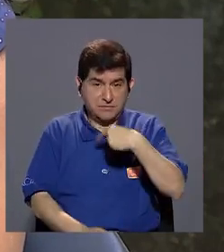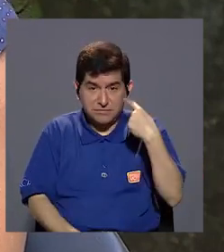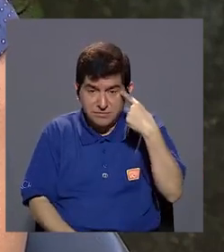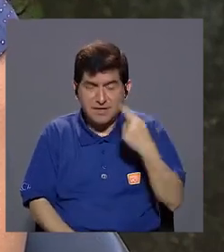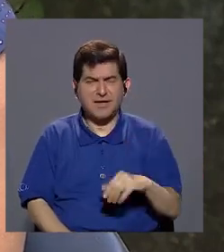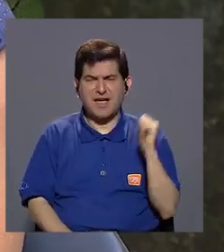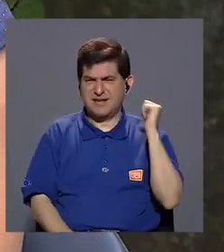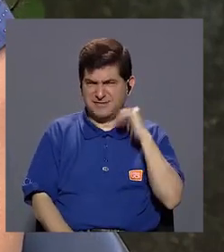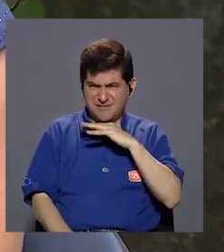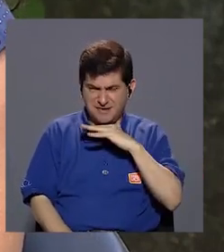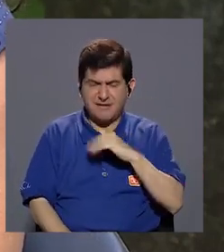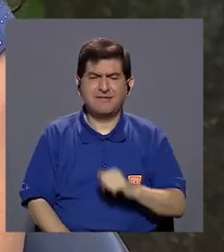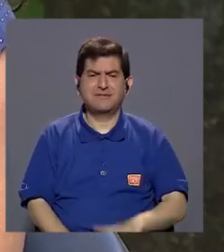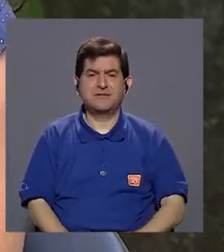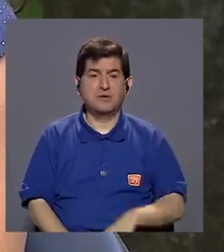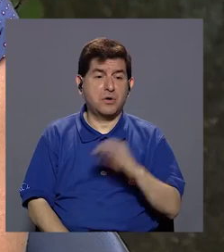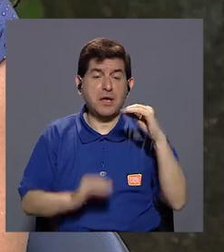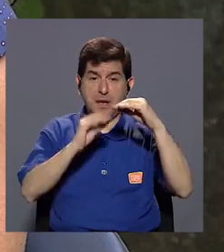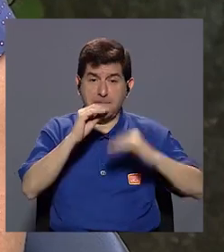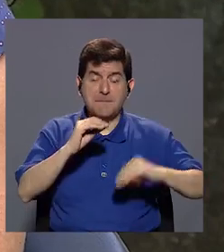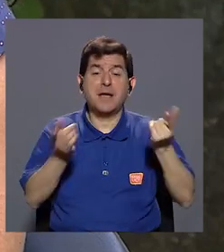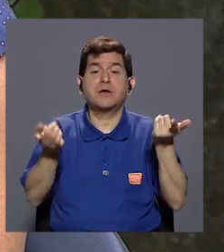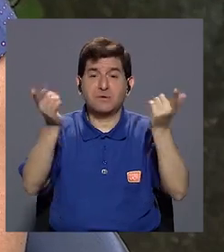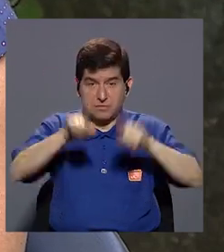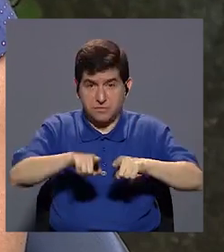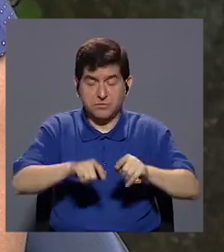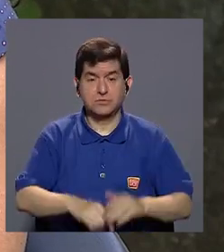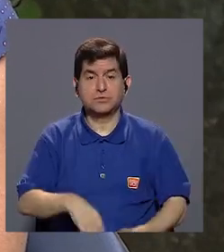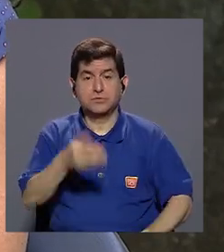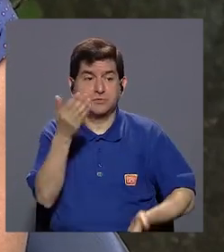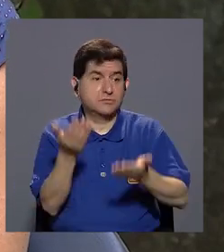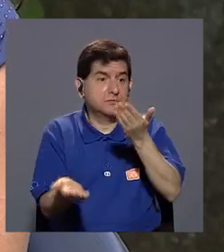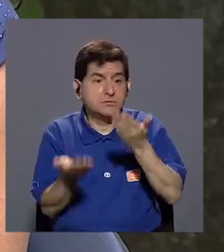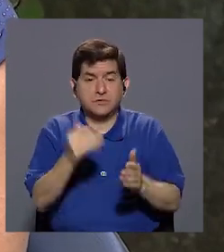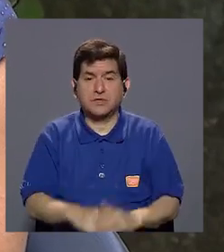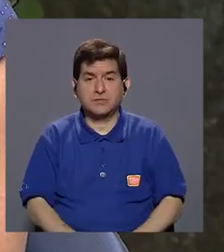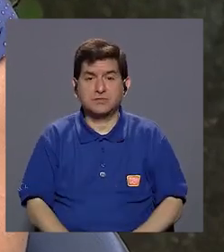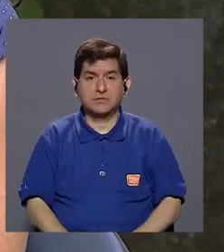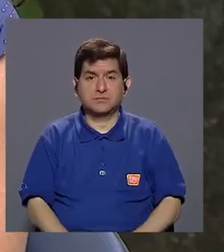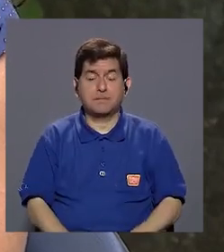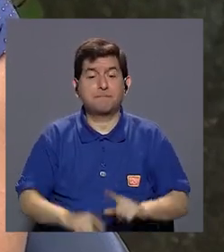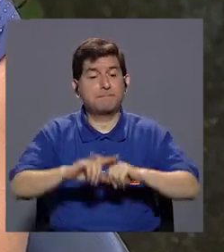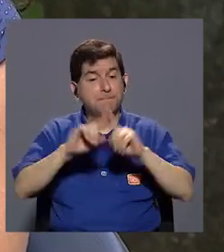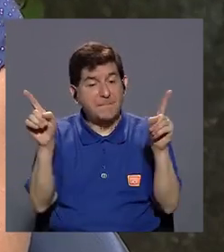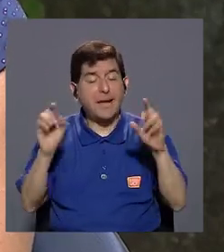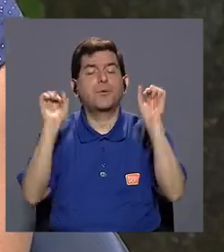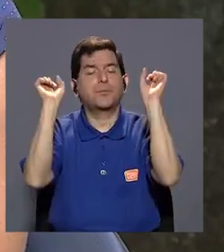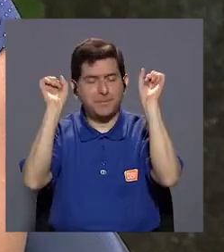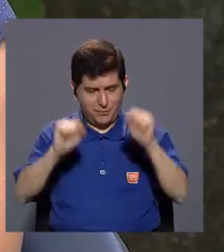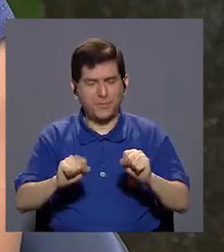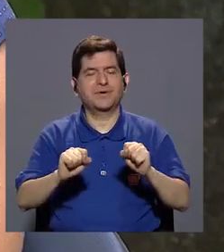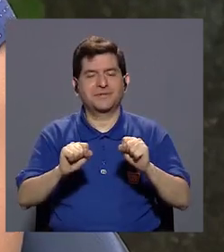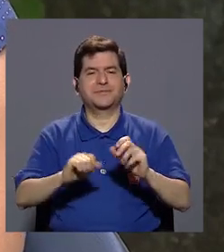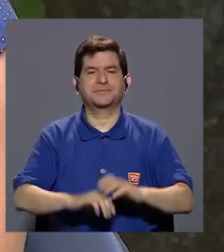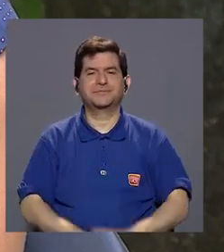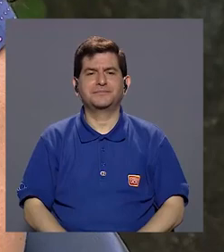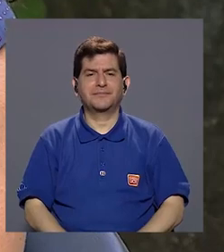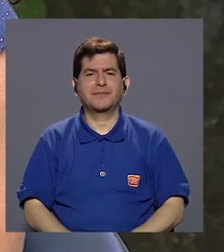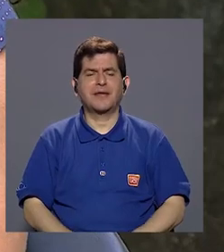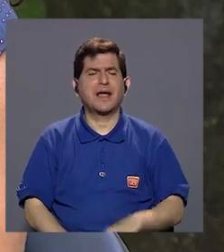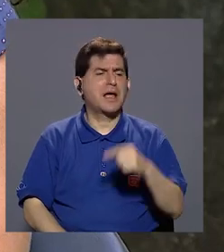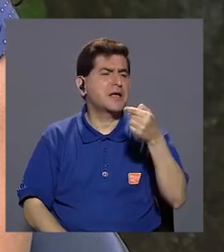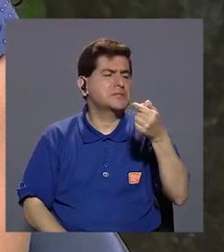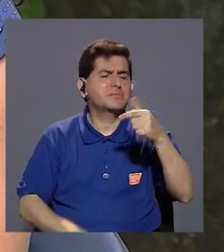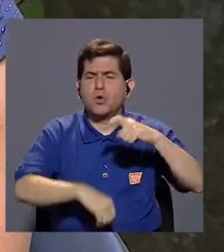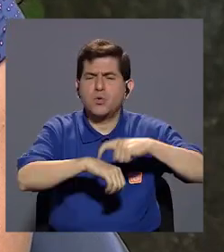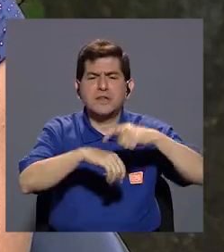ejemplo. Es muy raro y cada vez es menor, ¿verdad?, como la presentación, pero sí podría pasar. Es muy